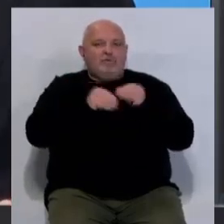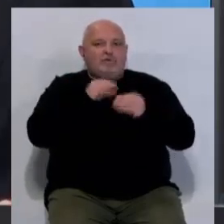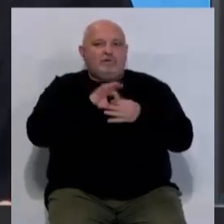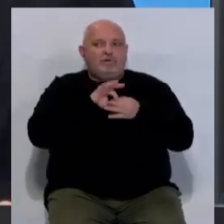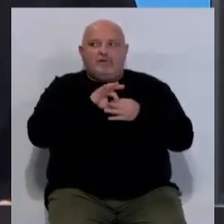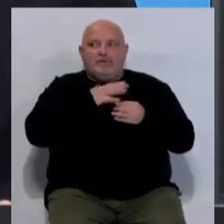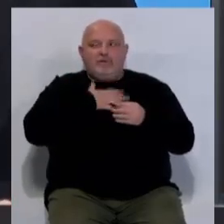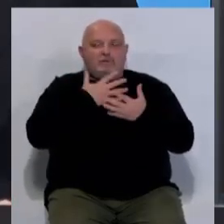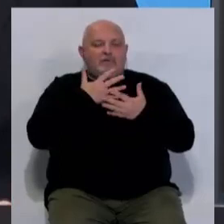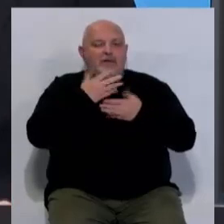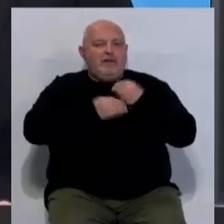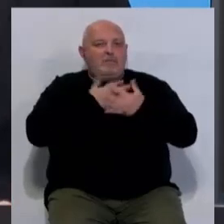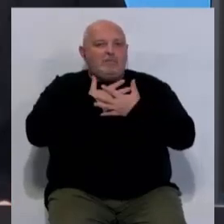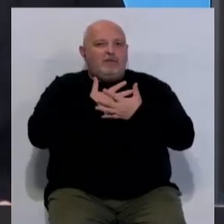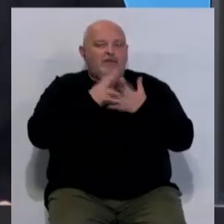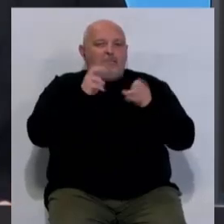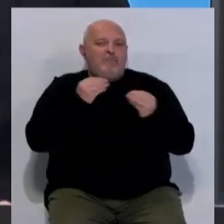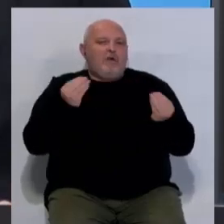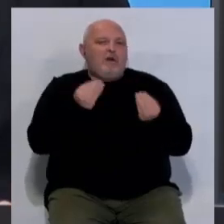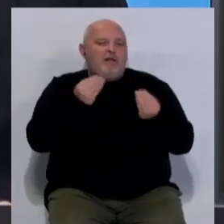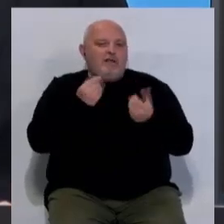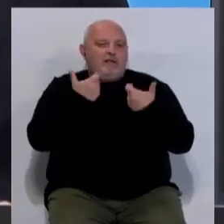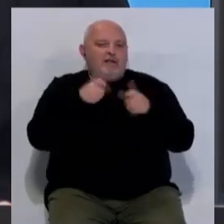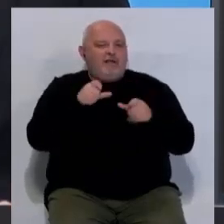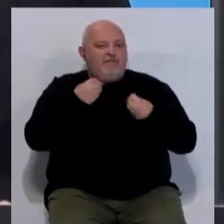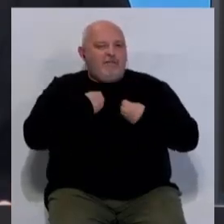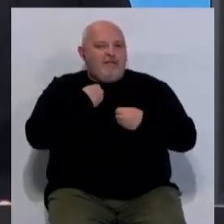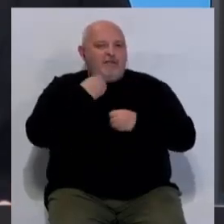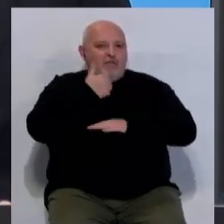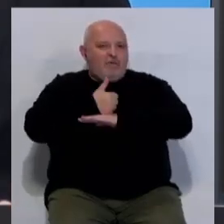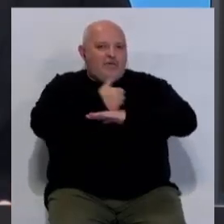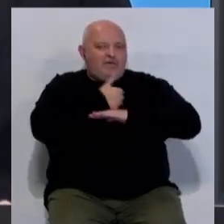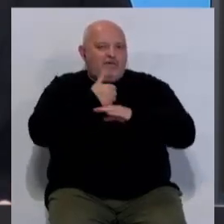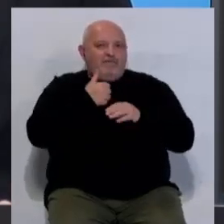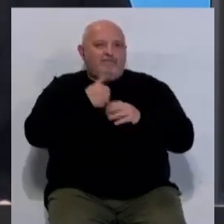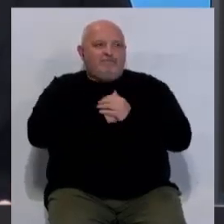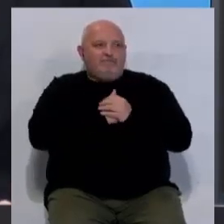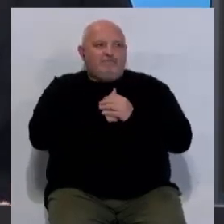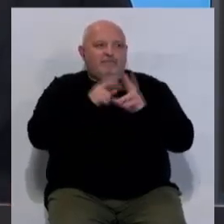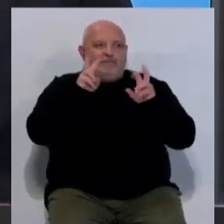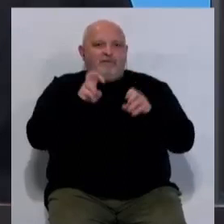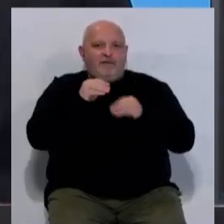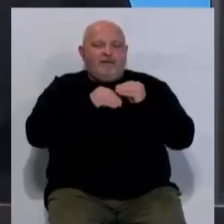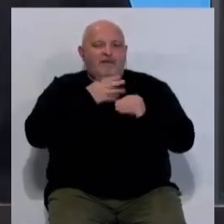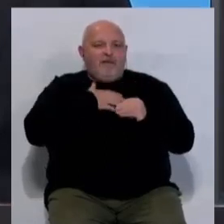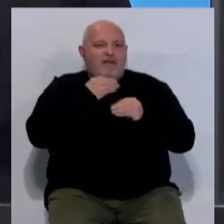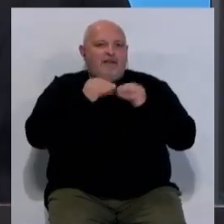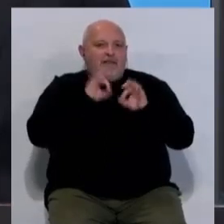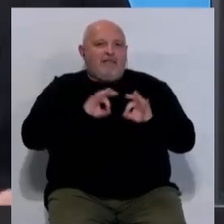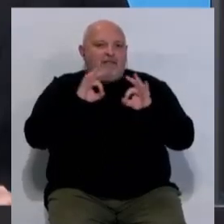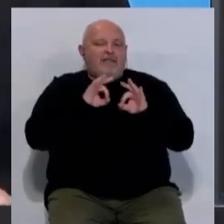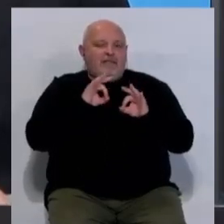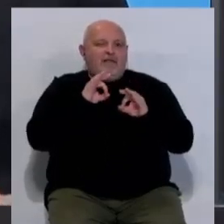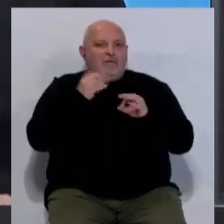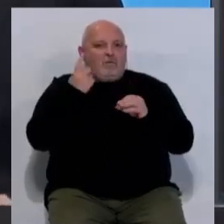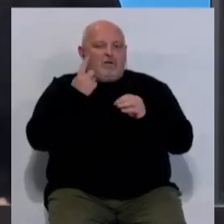une la voluntad, la voluntad de mejorar la vida de los ciudadanos, de nuestros vecinos. Y desde luego no lo podemos hacer si nos